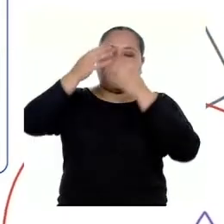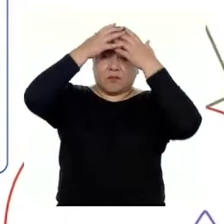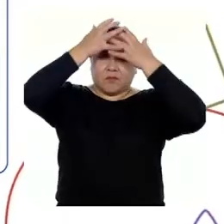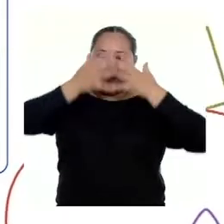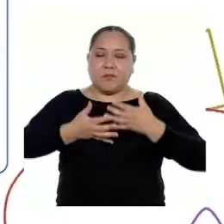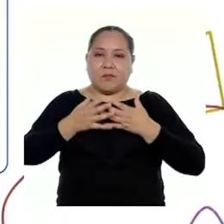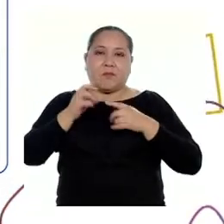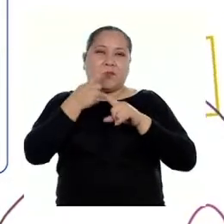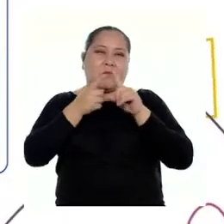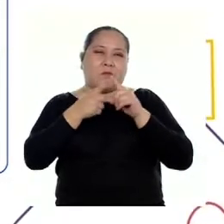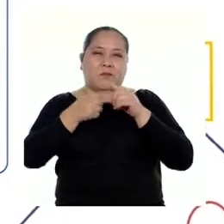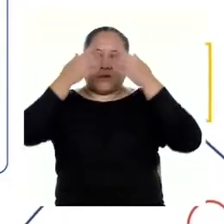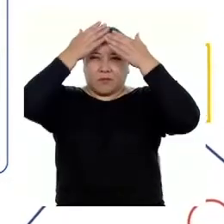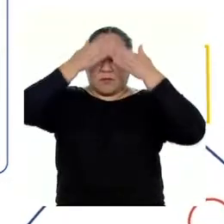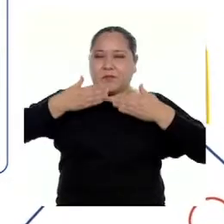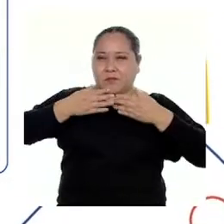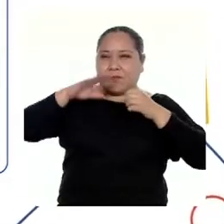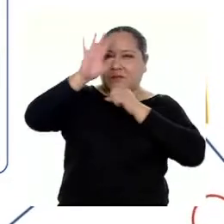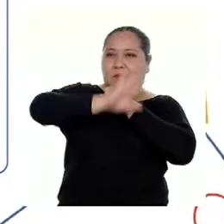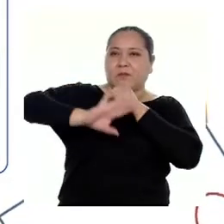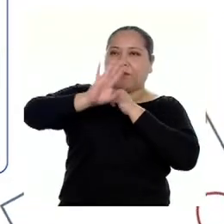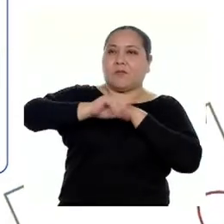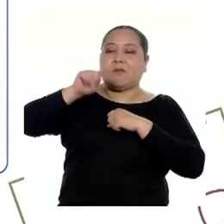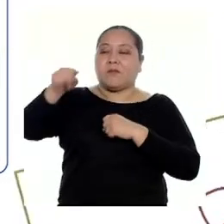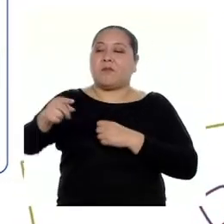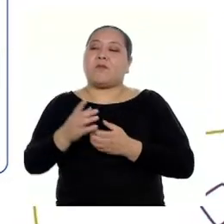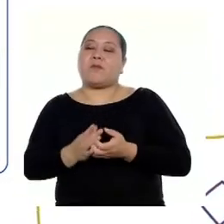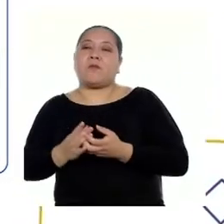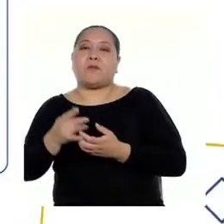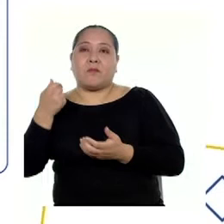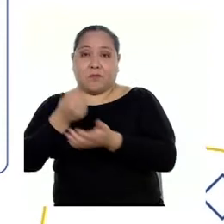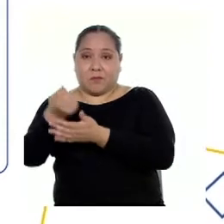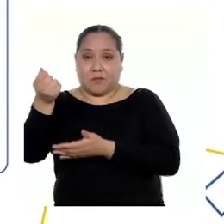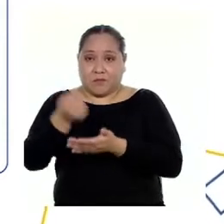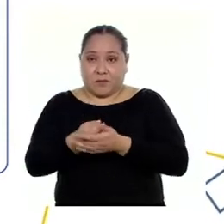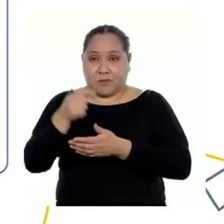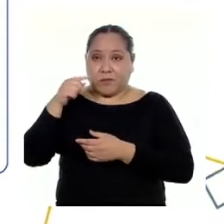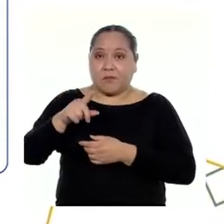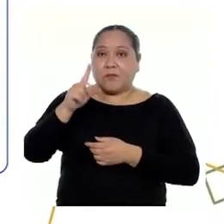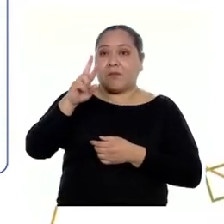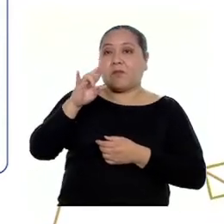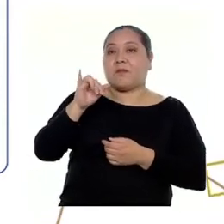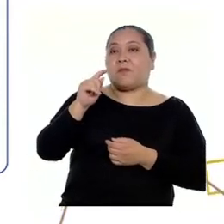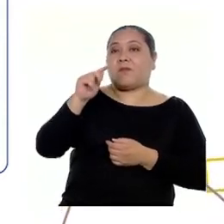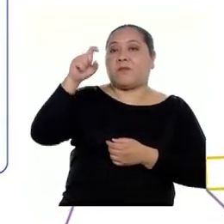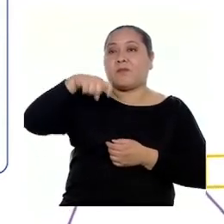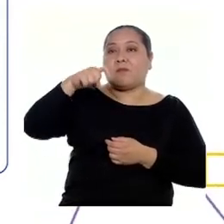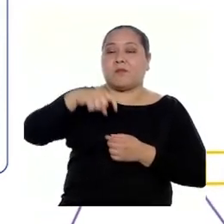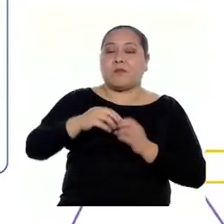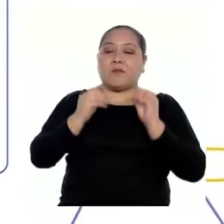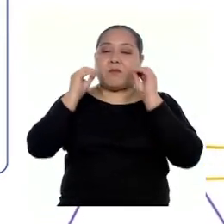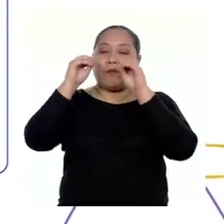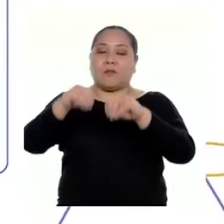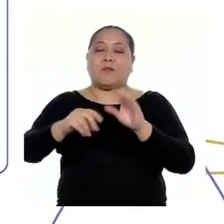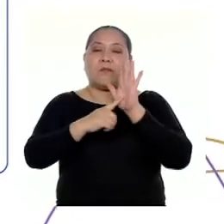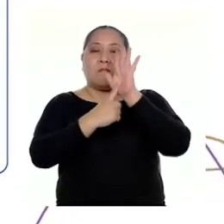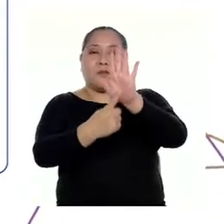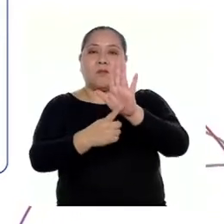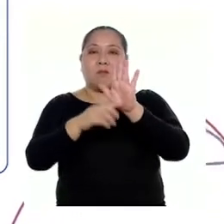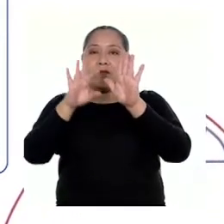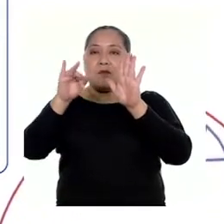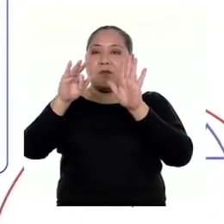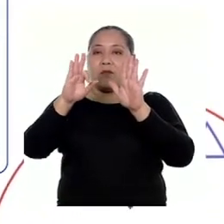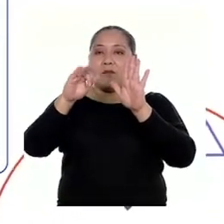accesorios de protección. Al atender un pedido de compra, Rita debe emitir esta factura que vemos en